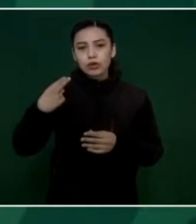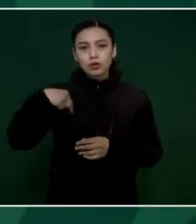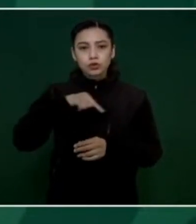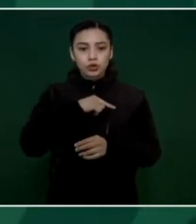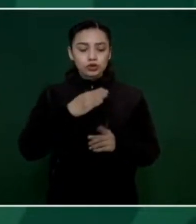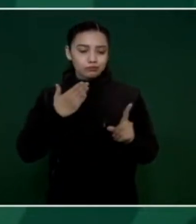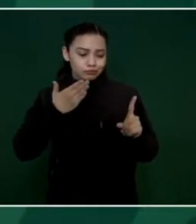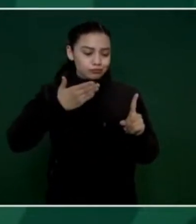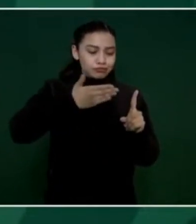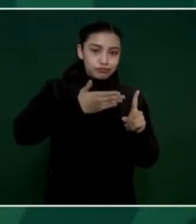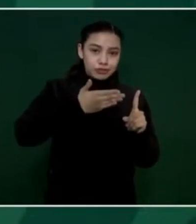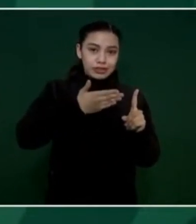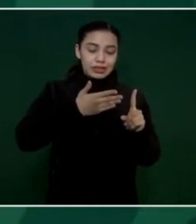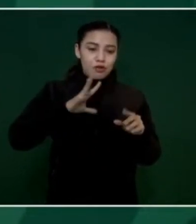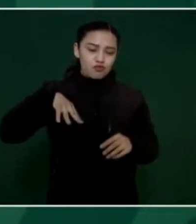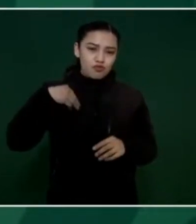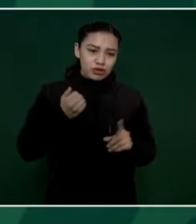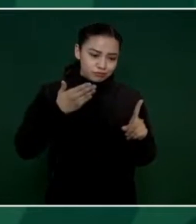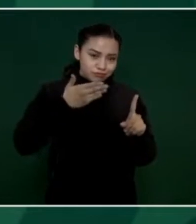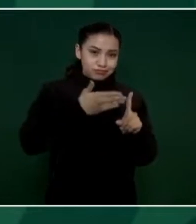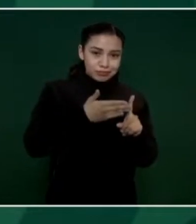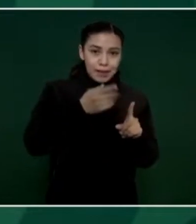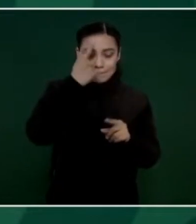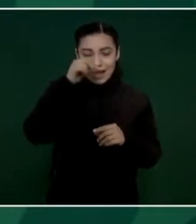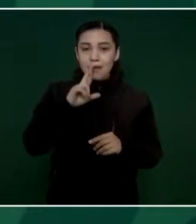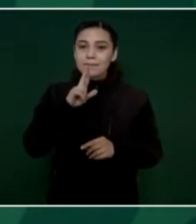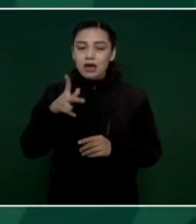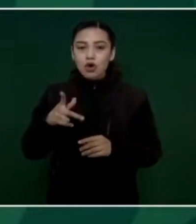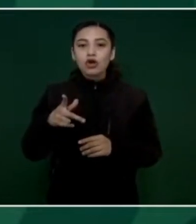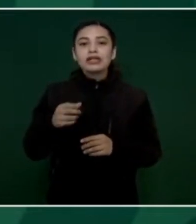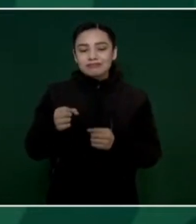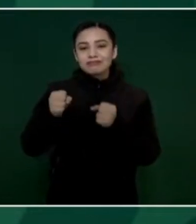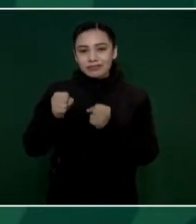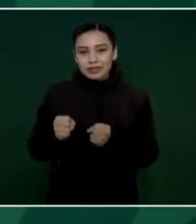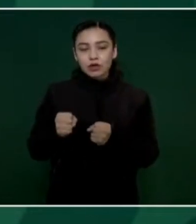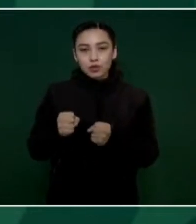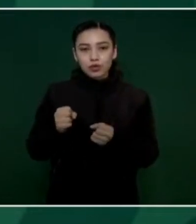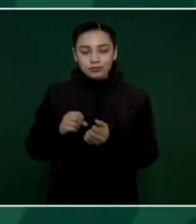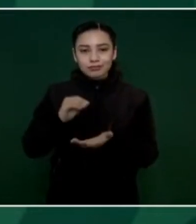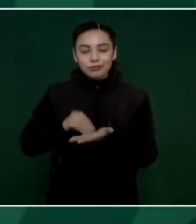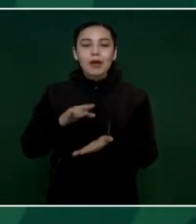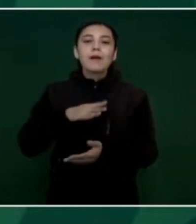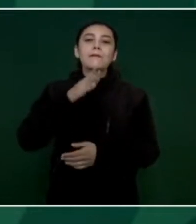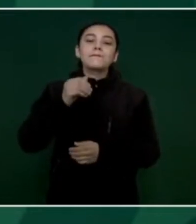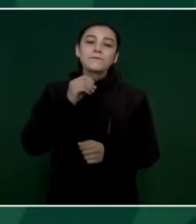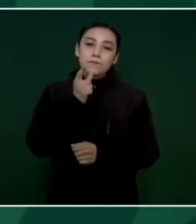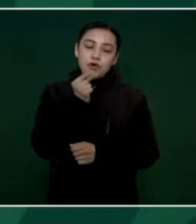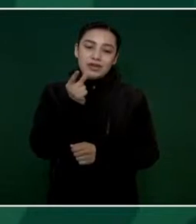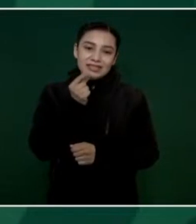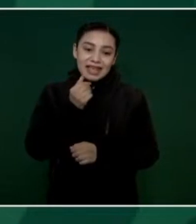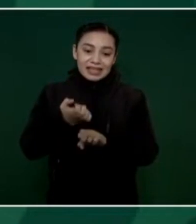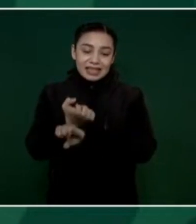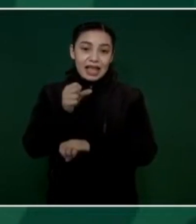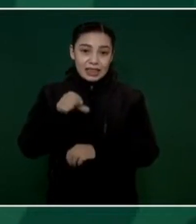mejorar la certificación de los policías estatales y municipales. Cuando no se conoce